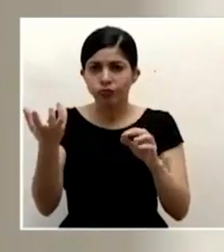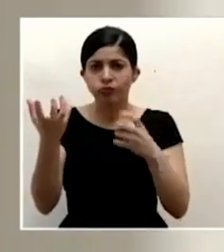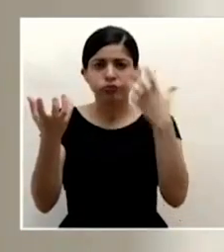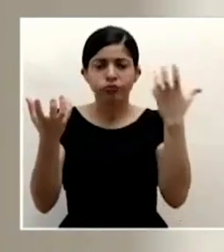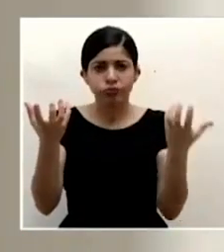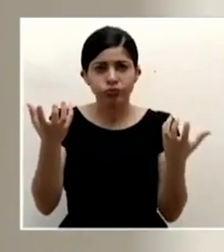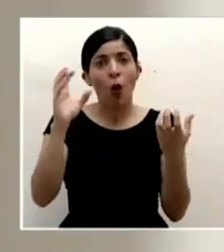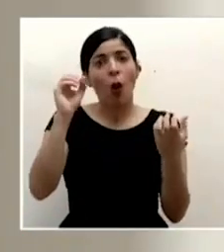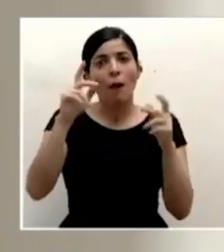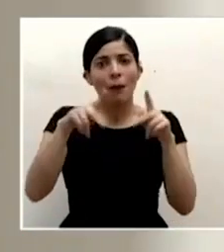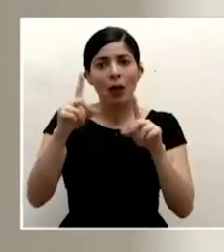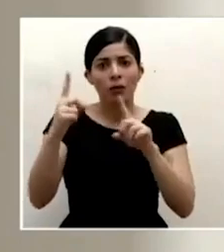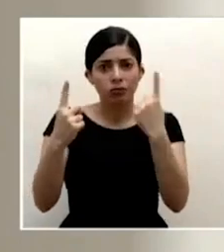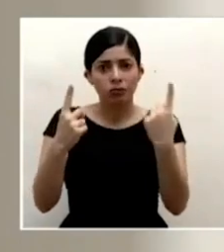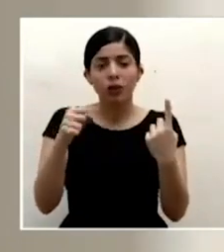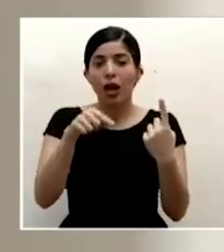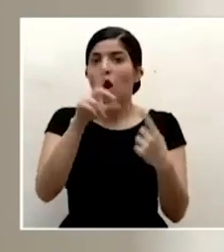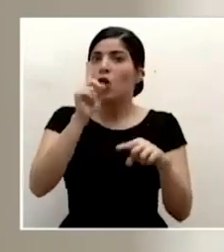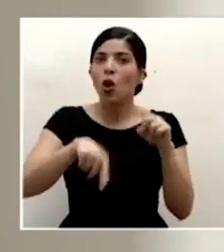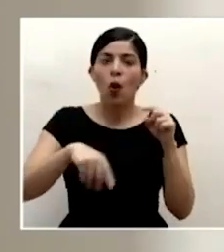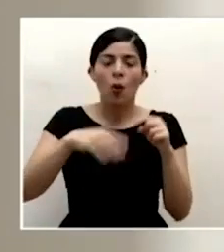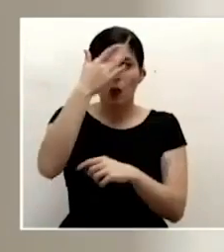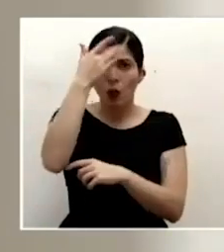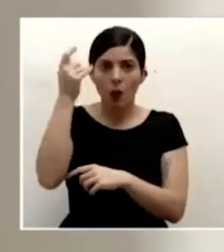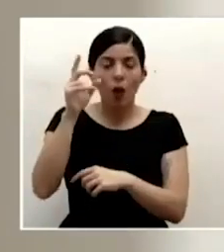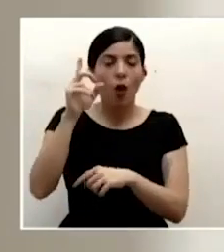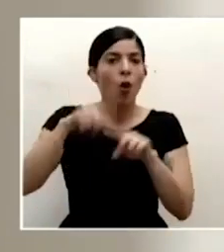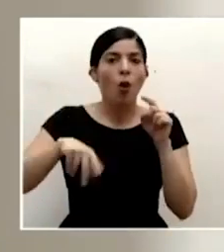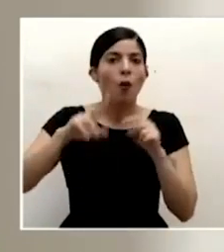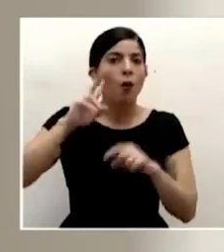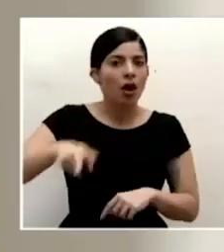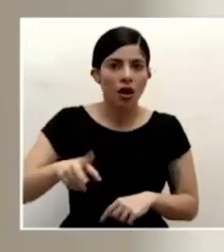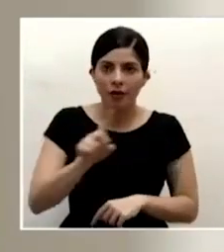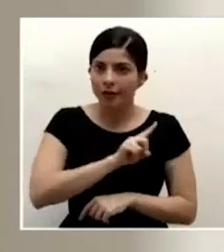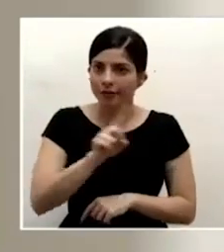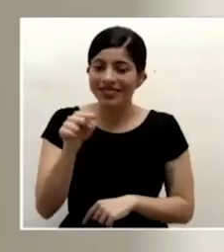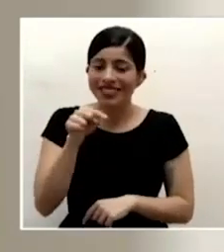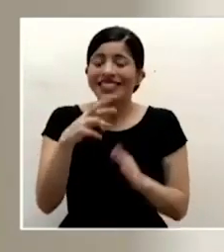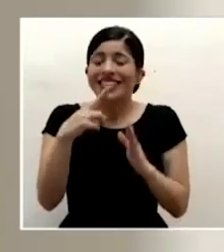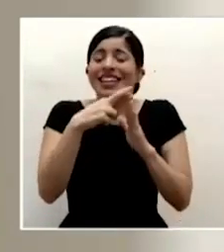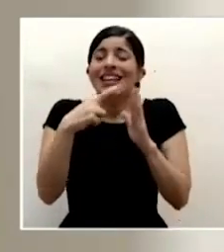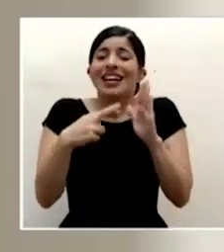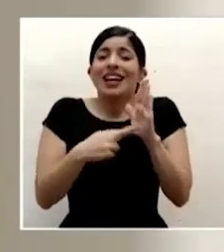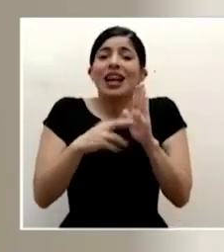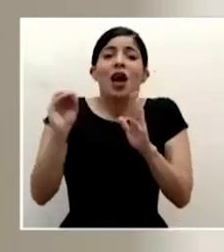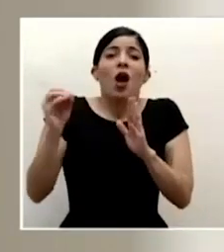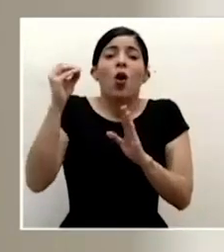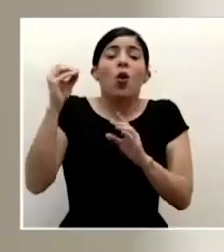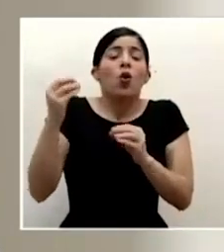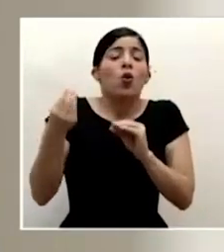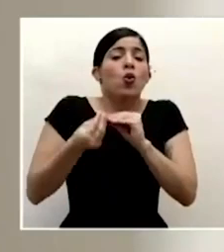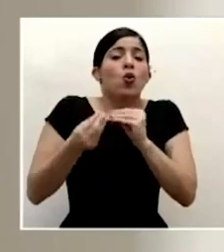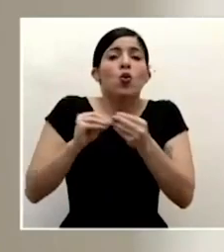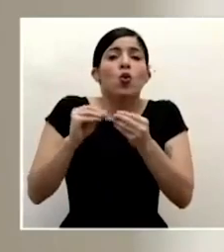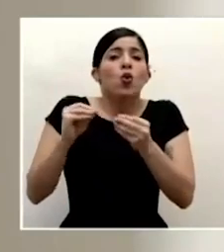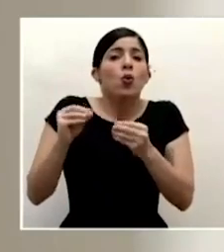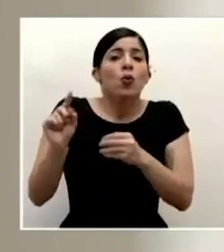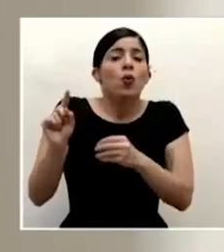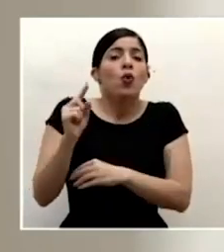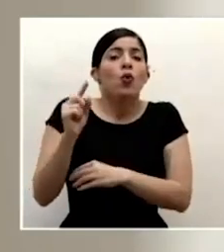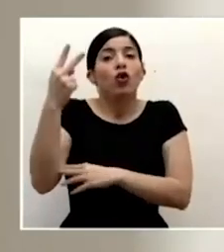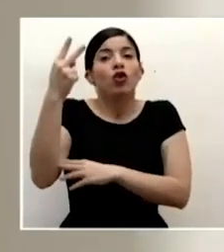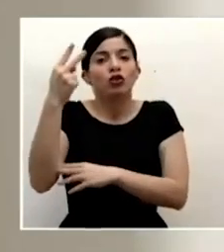perderse de perspectiva o no puede perderse de vista esa es regla de oro número la número 2